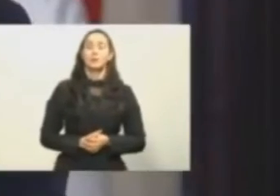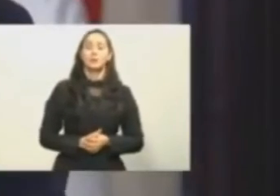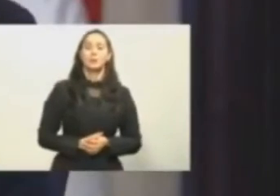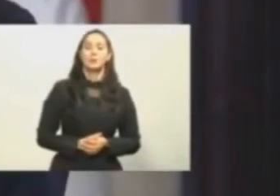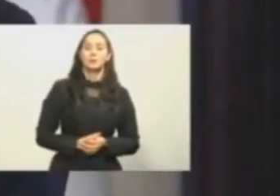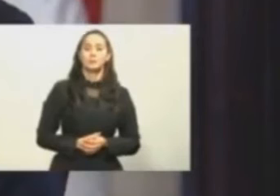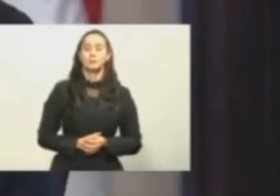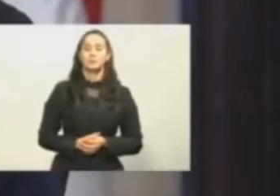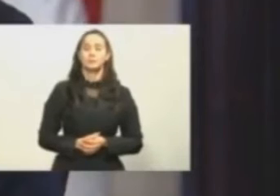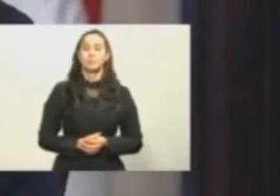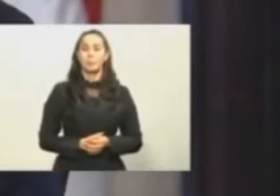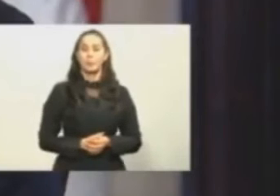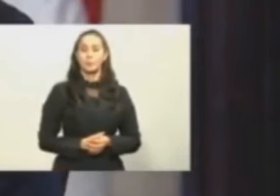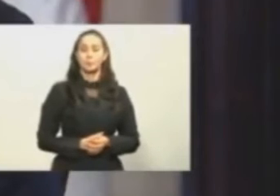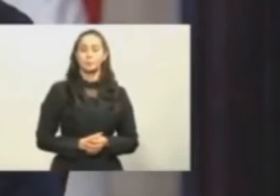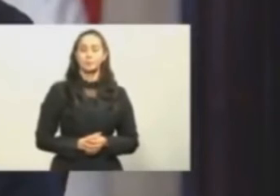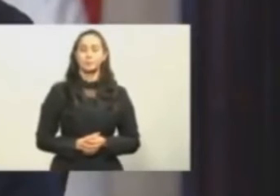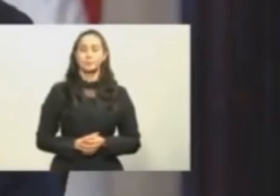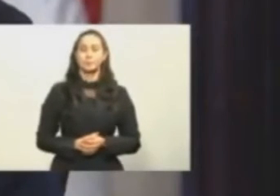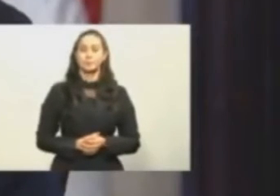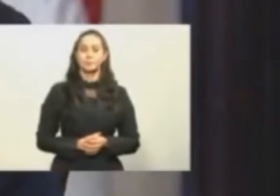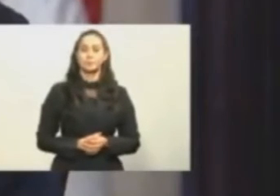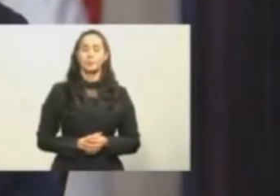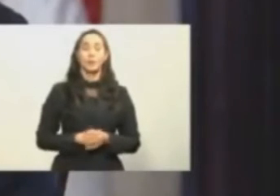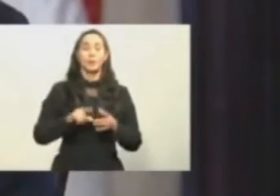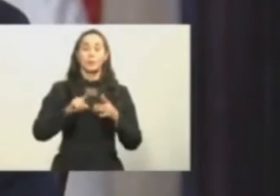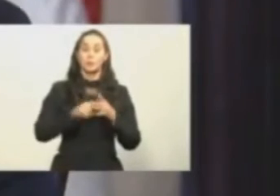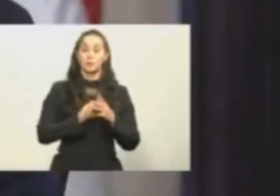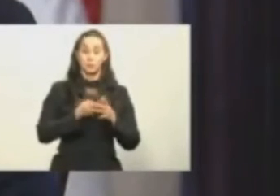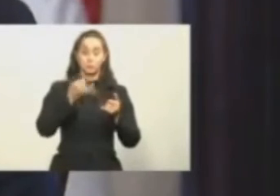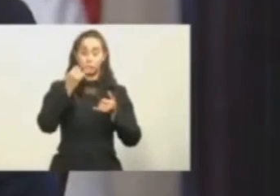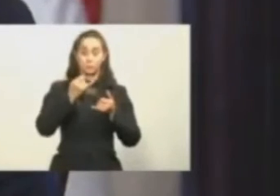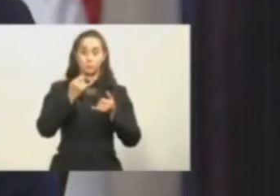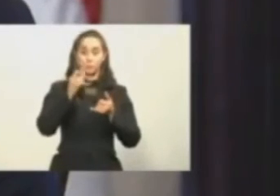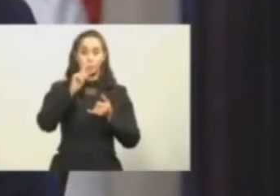empezando por su última pregunta.